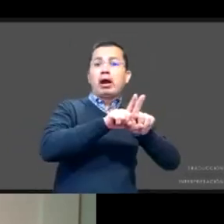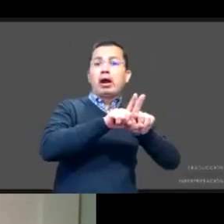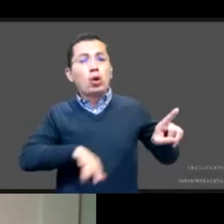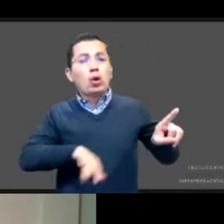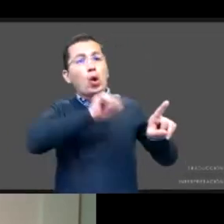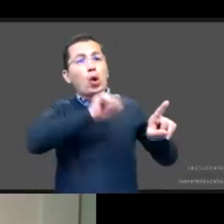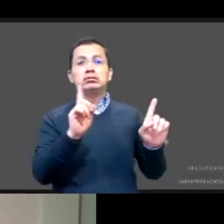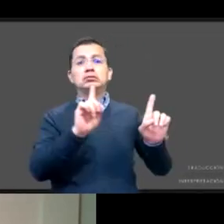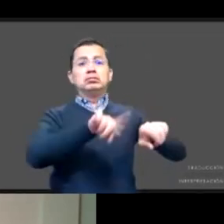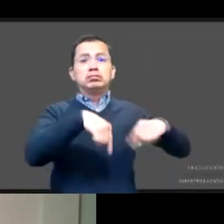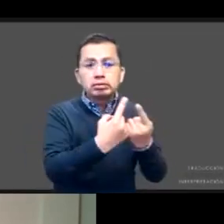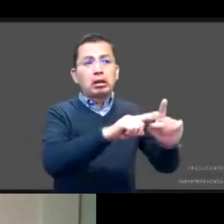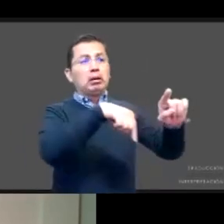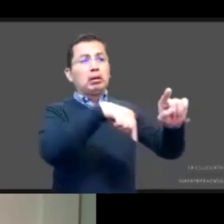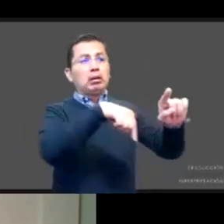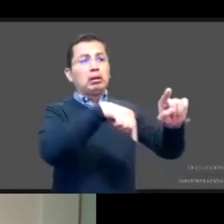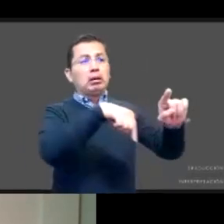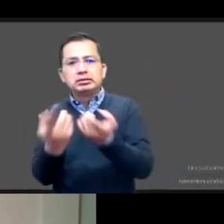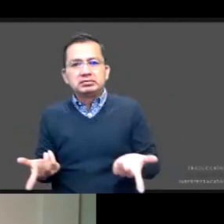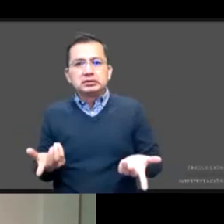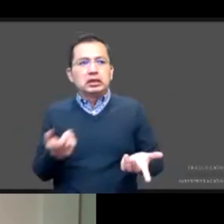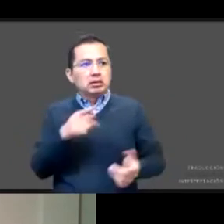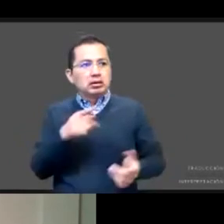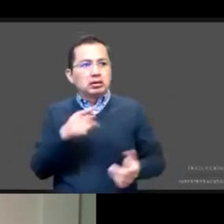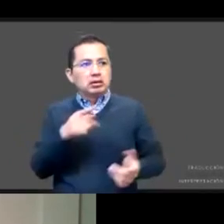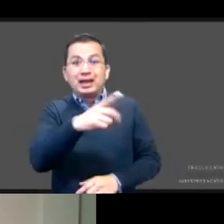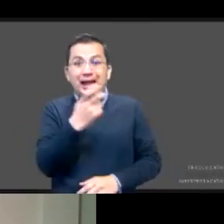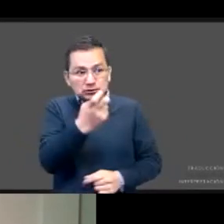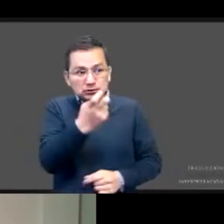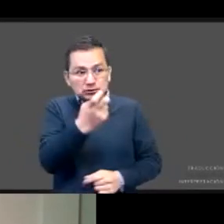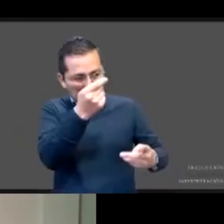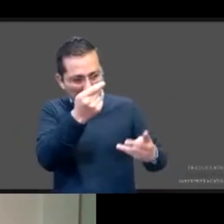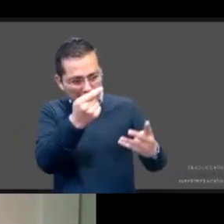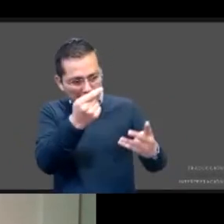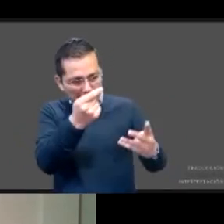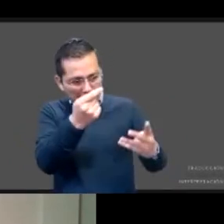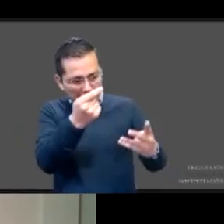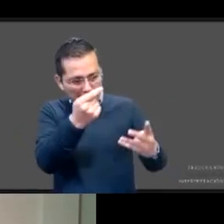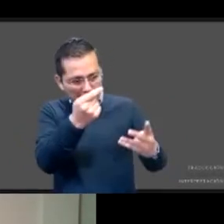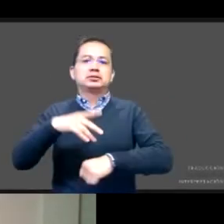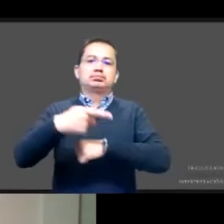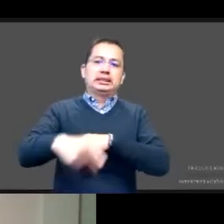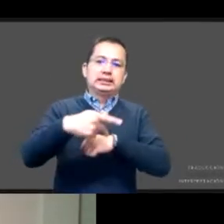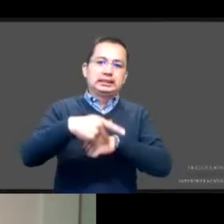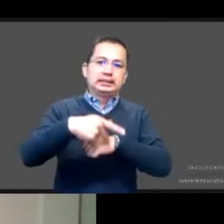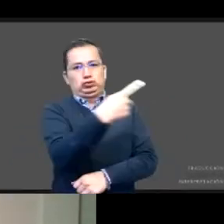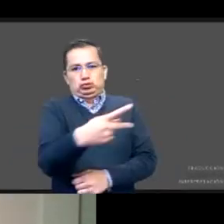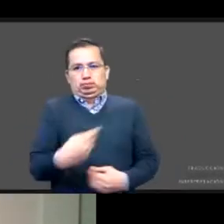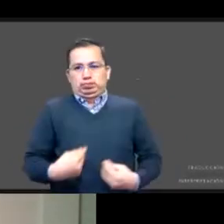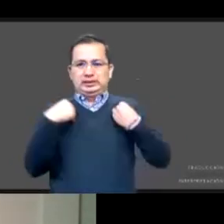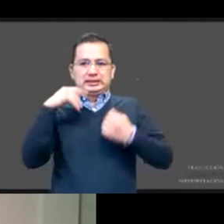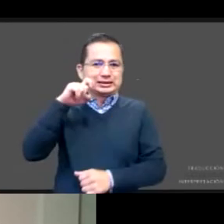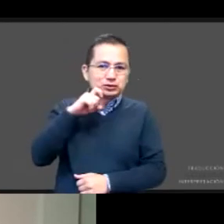probablemente no es una pareja sexual estable. Esto hace complicado y riesgoso el ejercicio de esa sexualidad, a la que